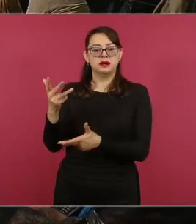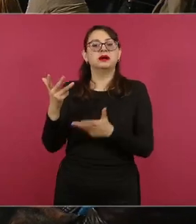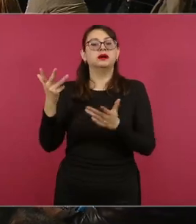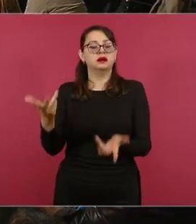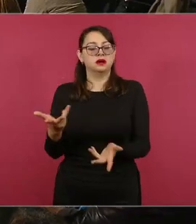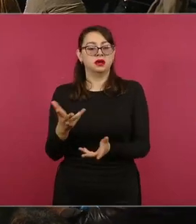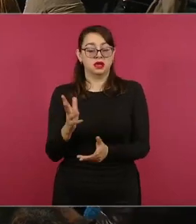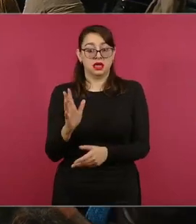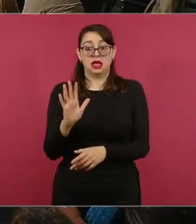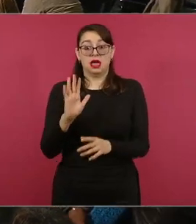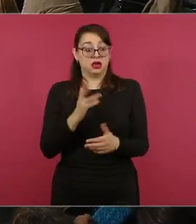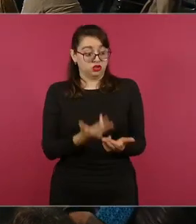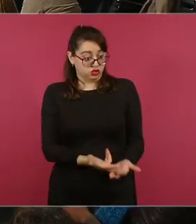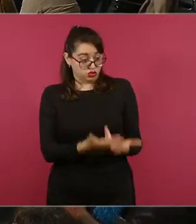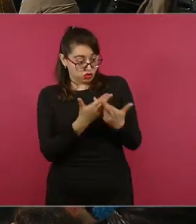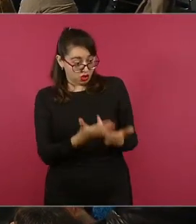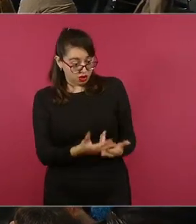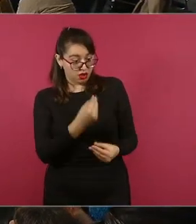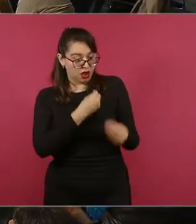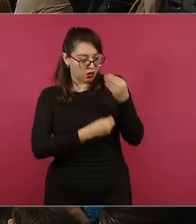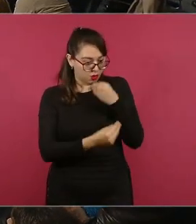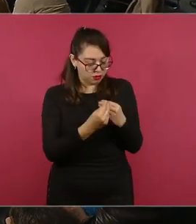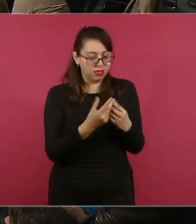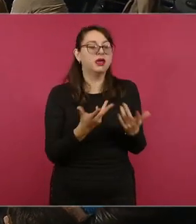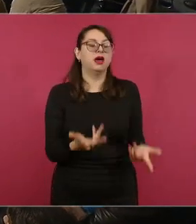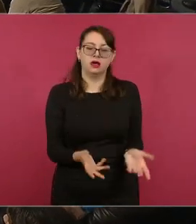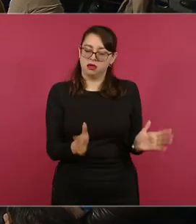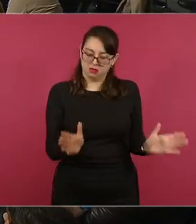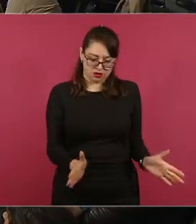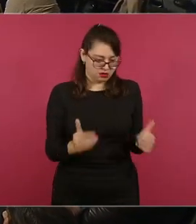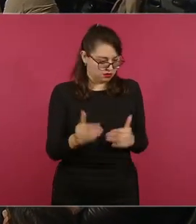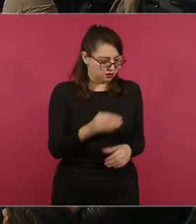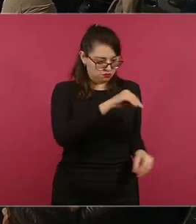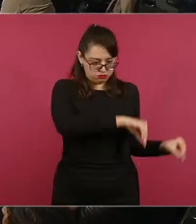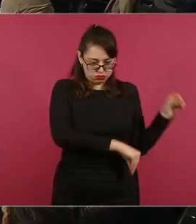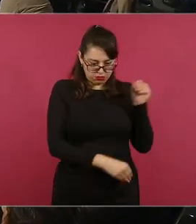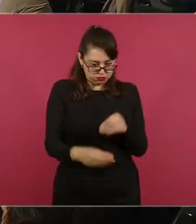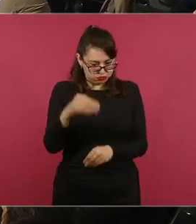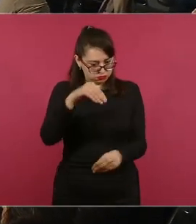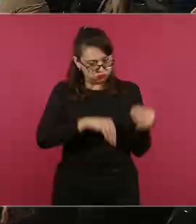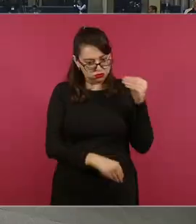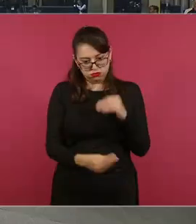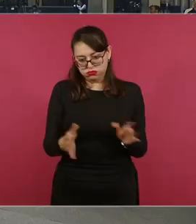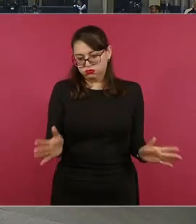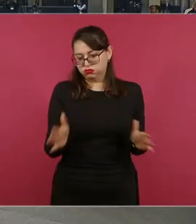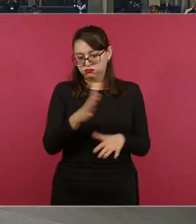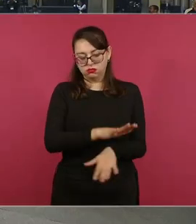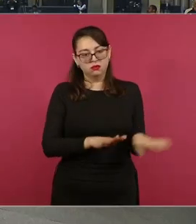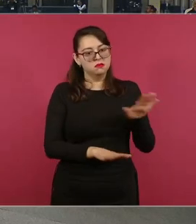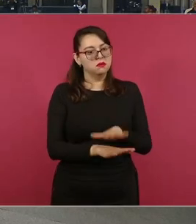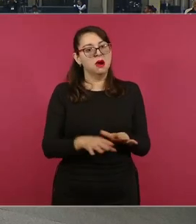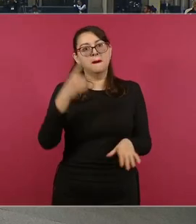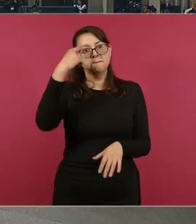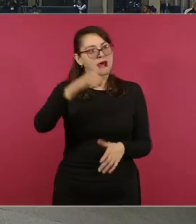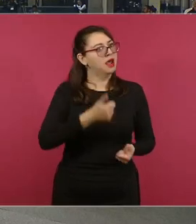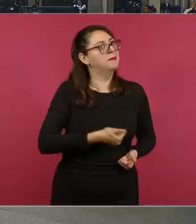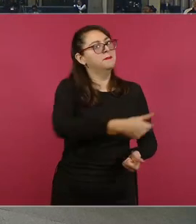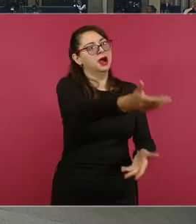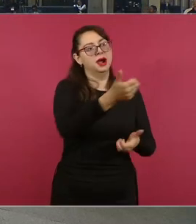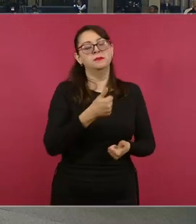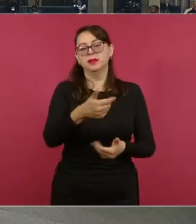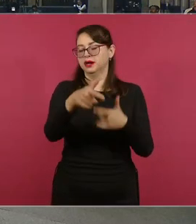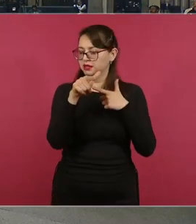armar para, conforme vayan saliendo, las vamos a empezar a repartir en las colonias que nos competen. En lo que se refiere